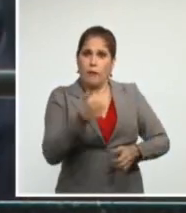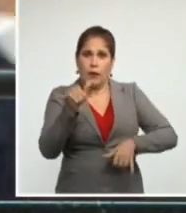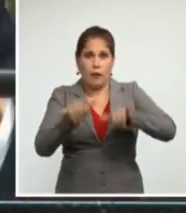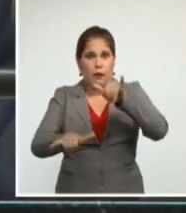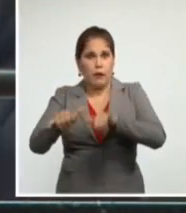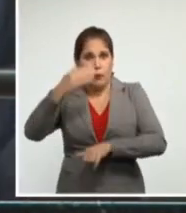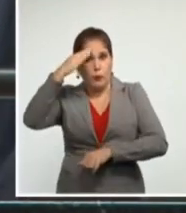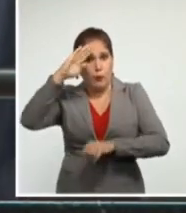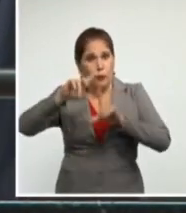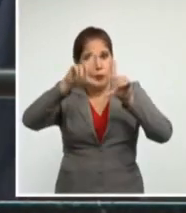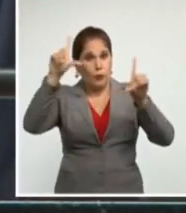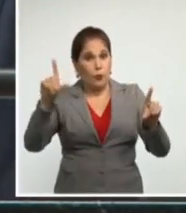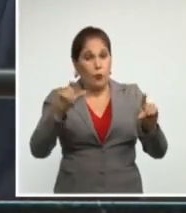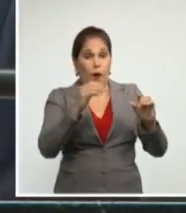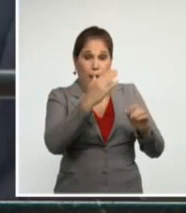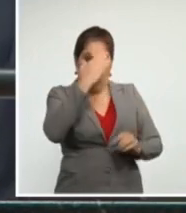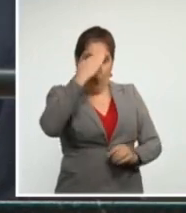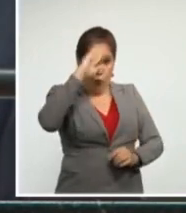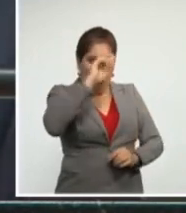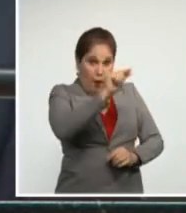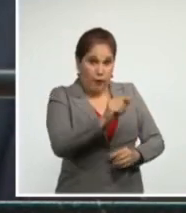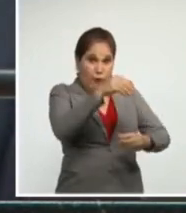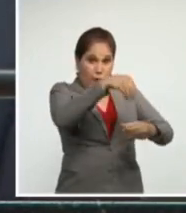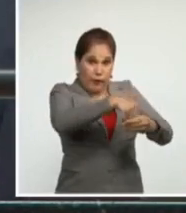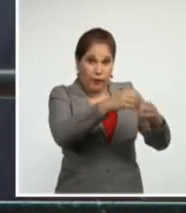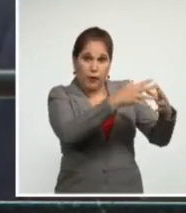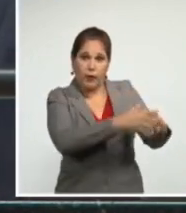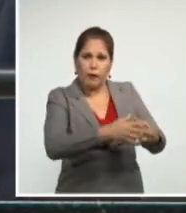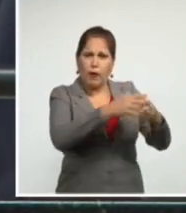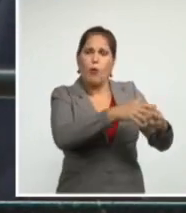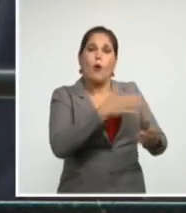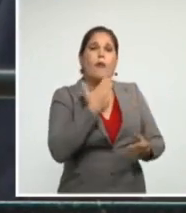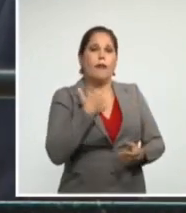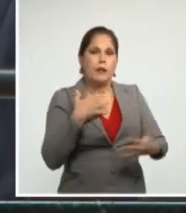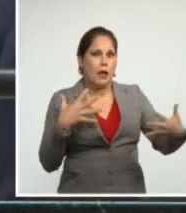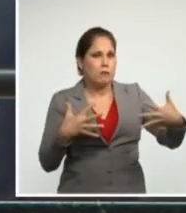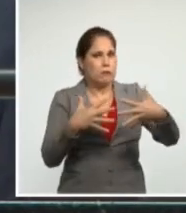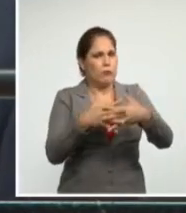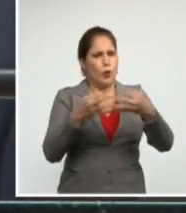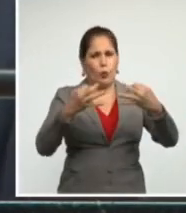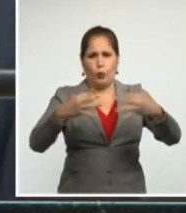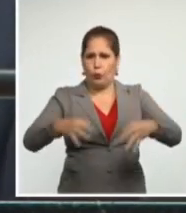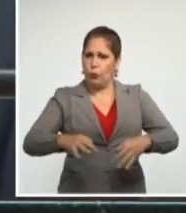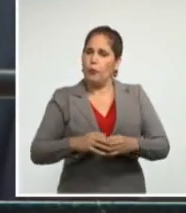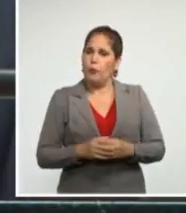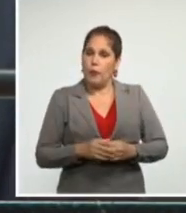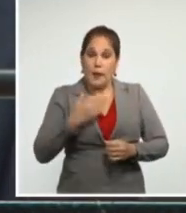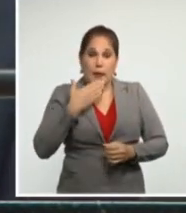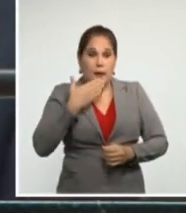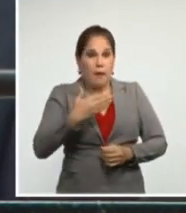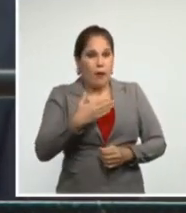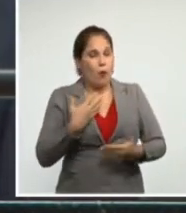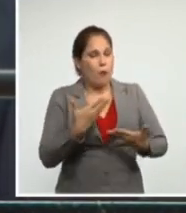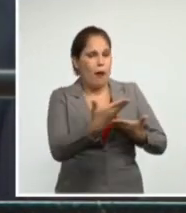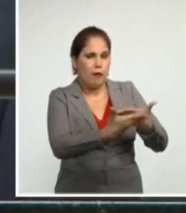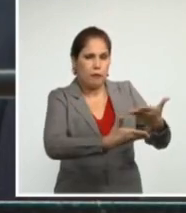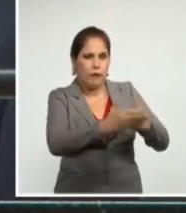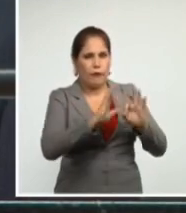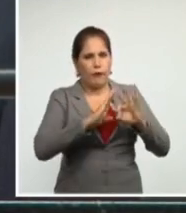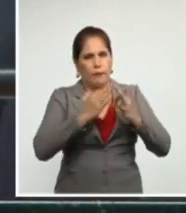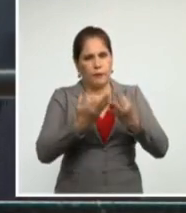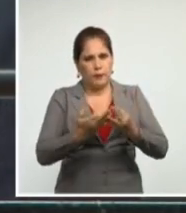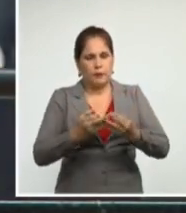viven en este país desean relaciones normales y bienestar para sus familias.